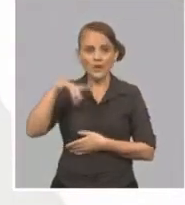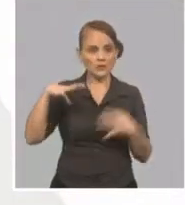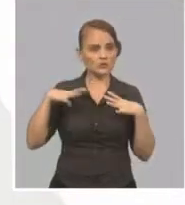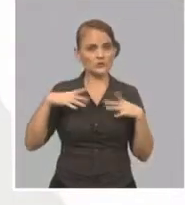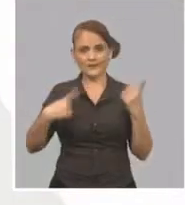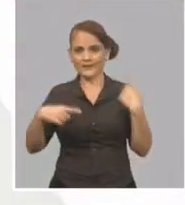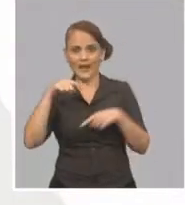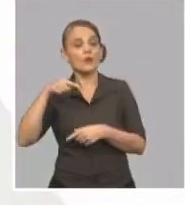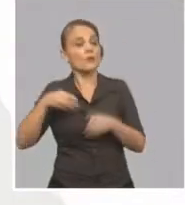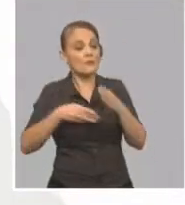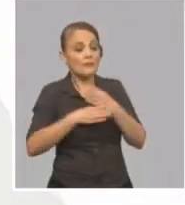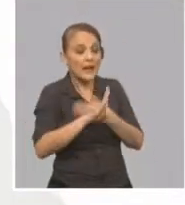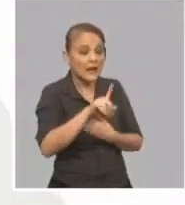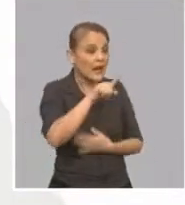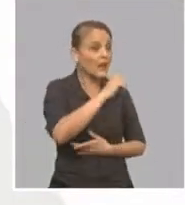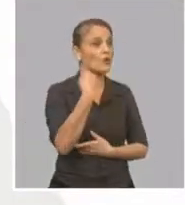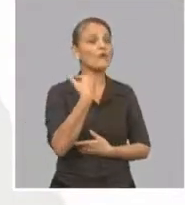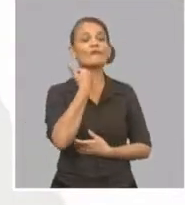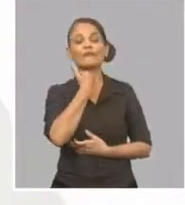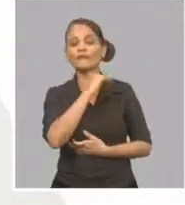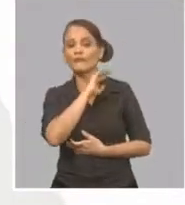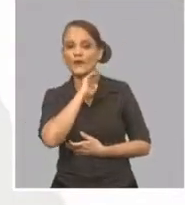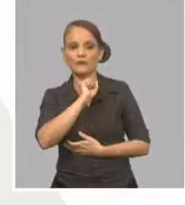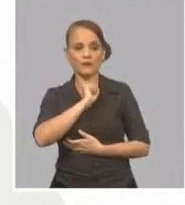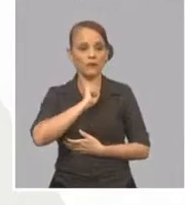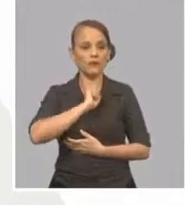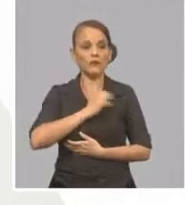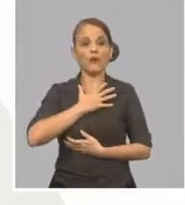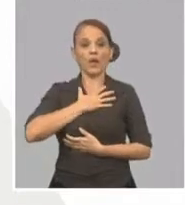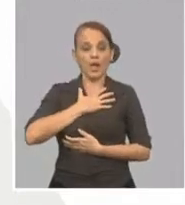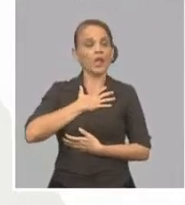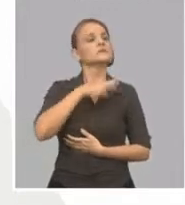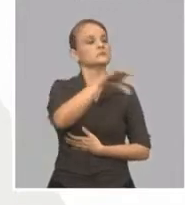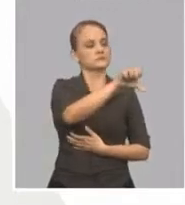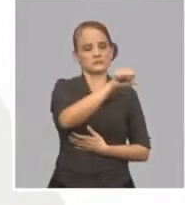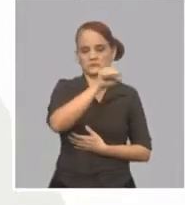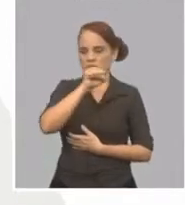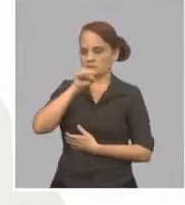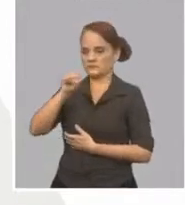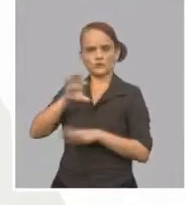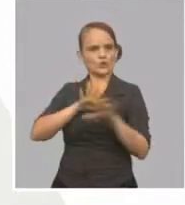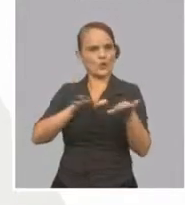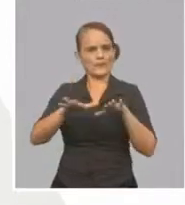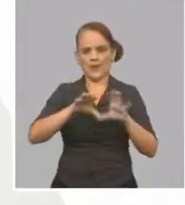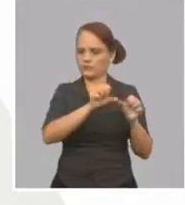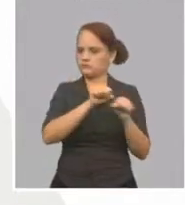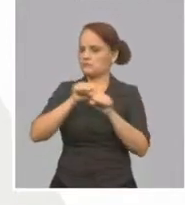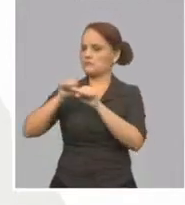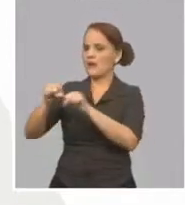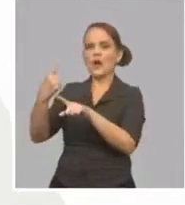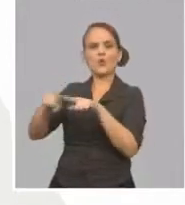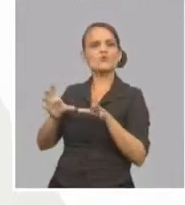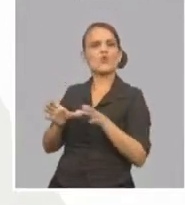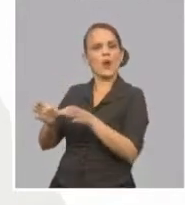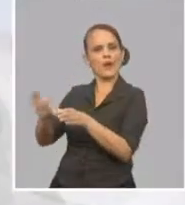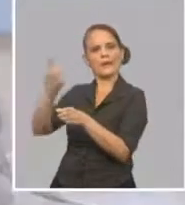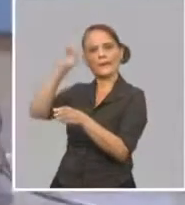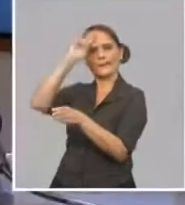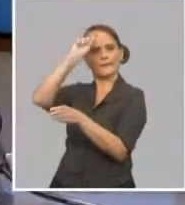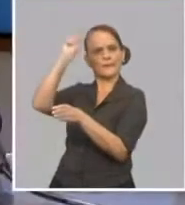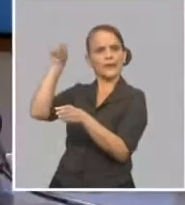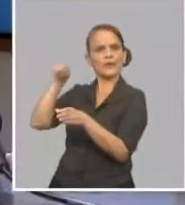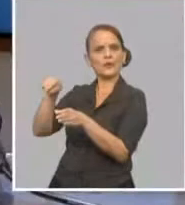Los clientes que presenten estos síntomas tenemos creadas las condiciones para llevar los lugares de aislamiento y a su vez echa la prueba